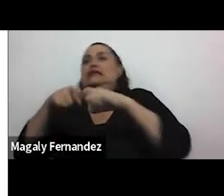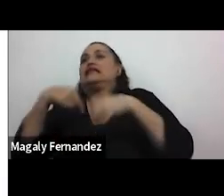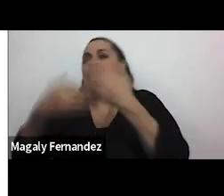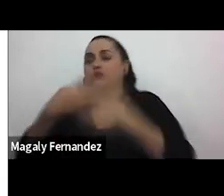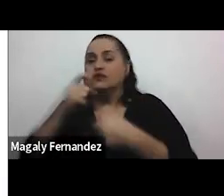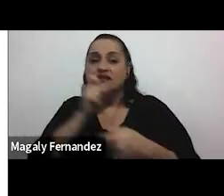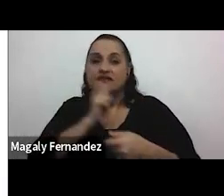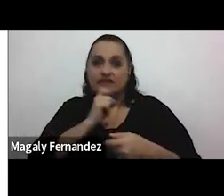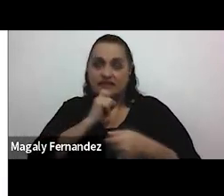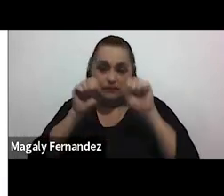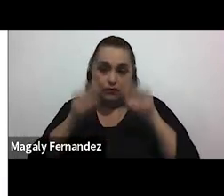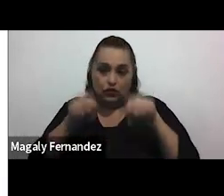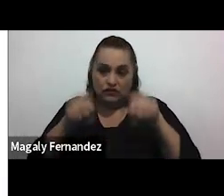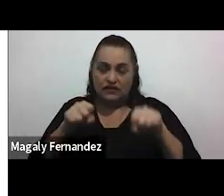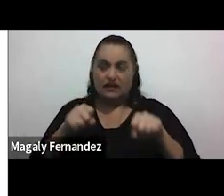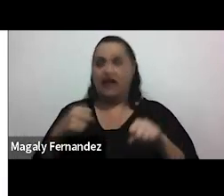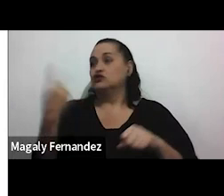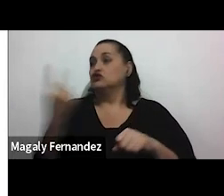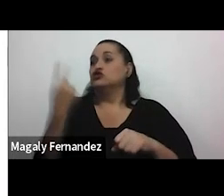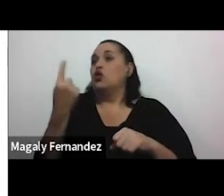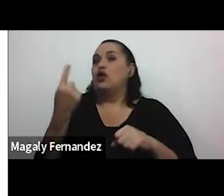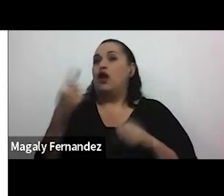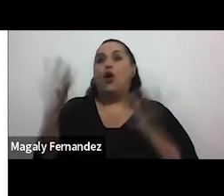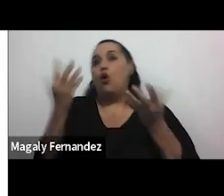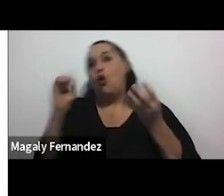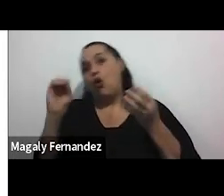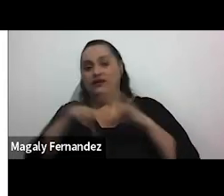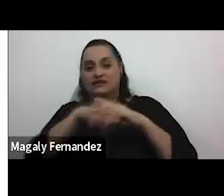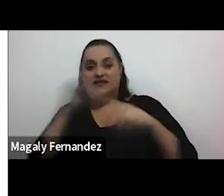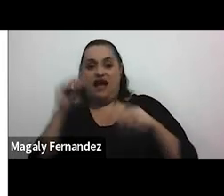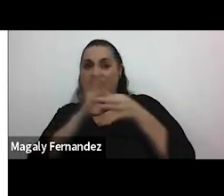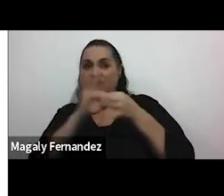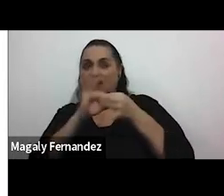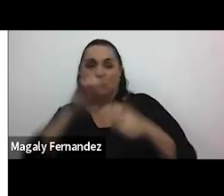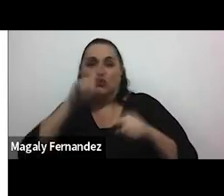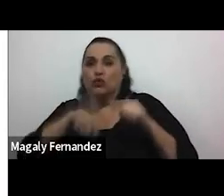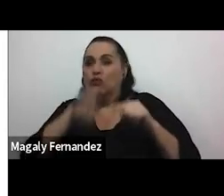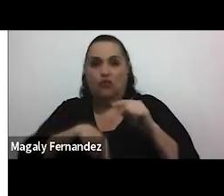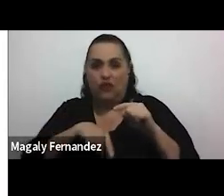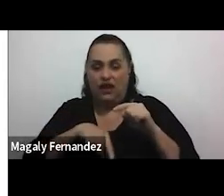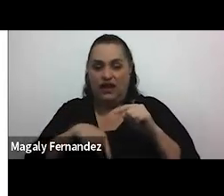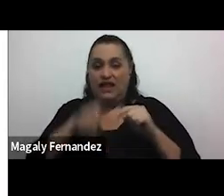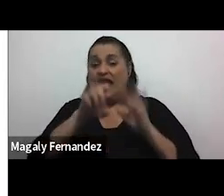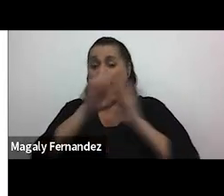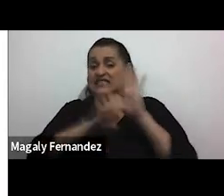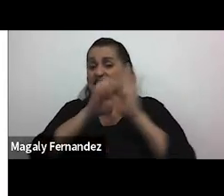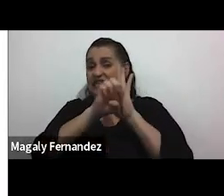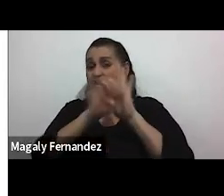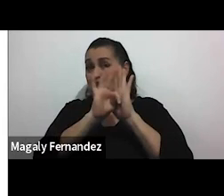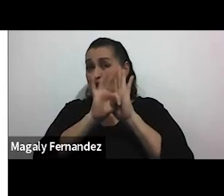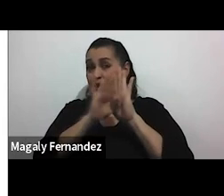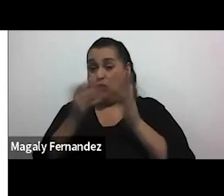también la posibilidad de salir de esa relación. ¿Y cuál es la realidad que se contrapone a este estereotipo? Que bueno, ambos,